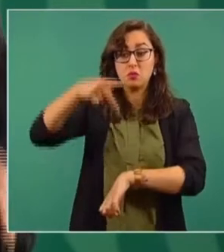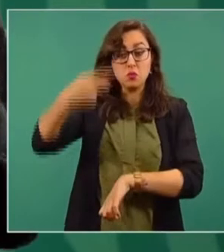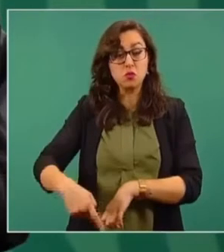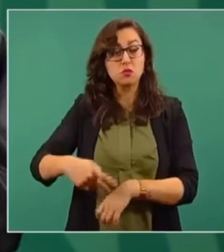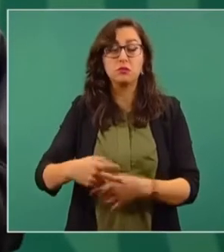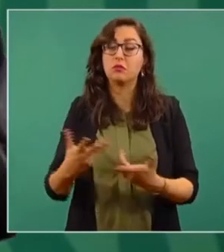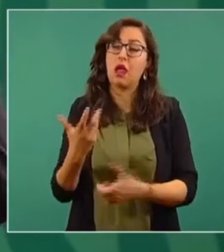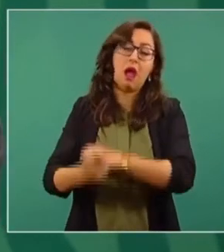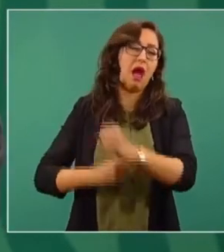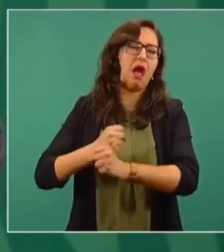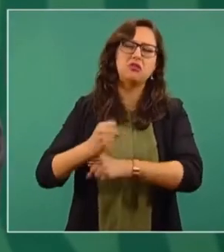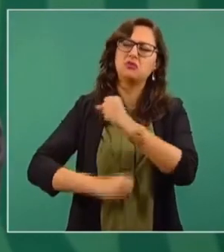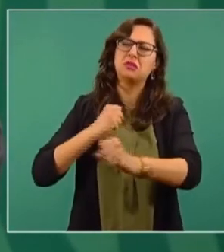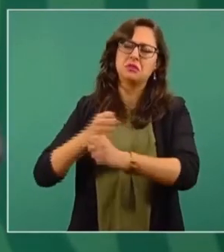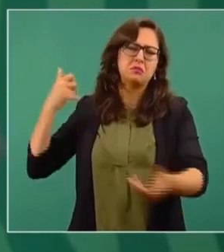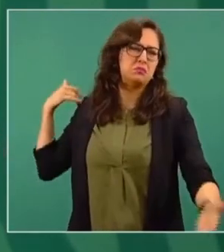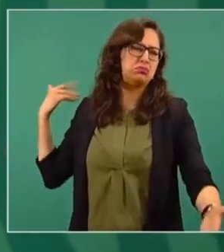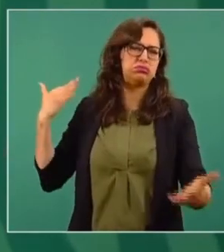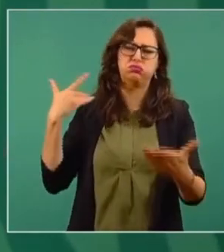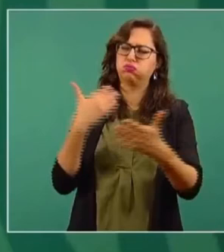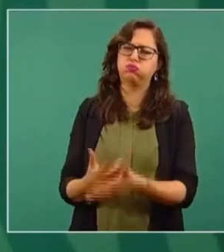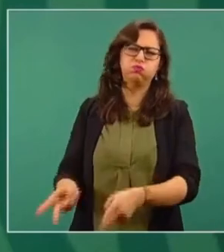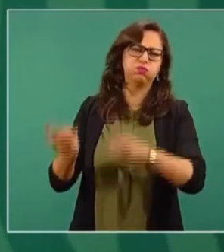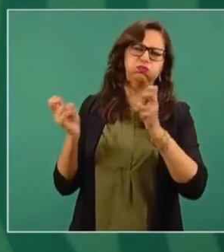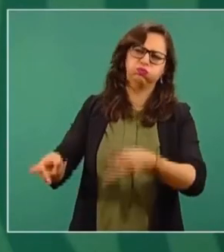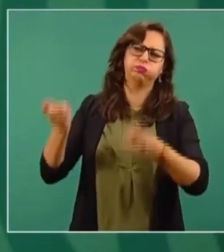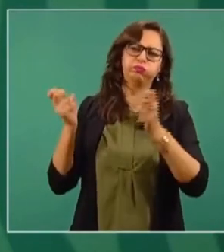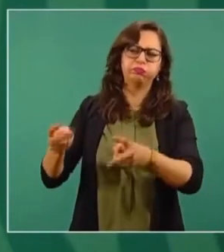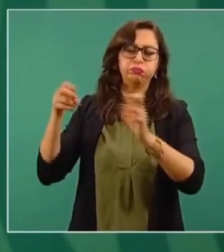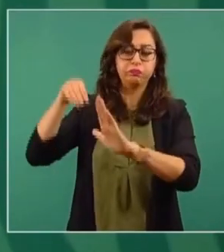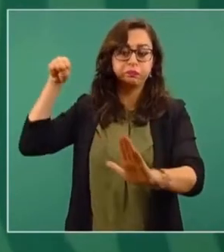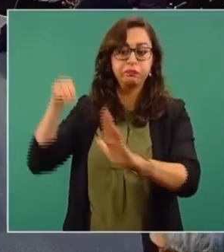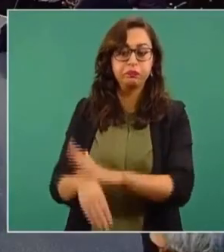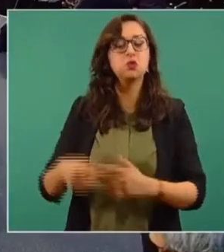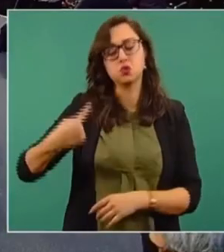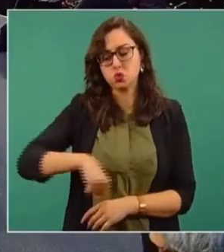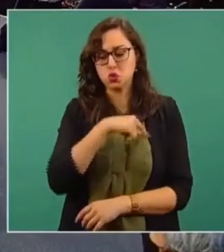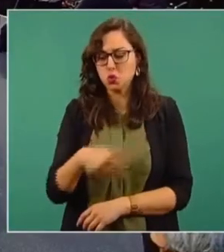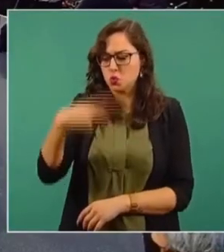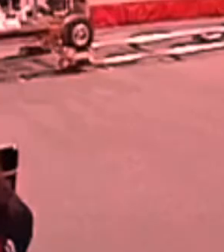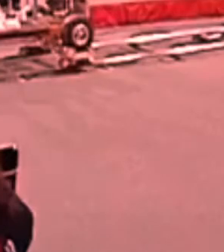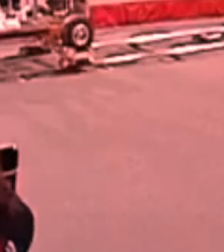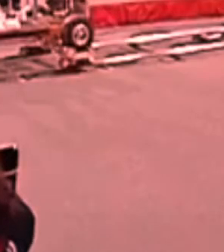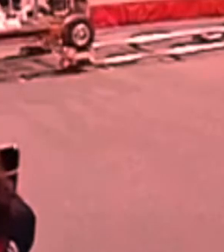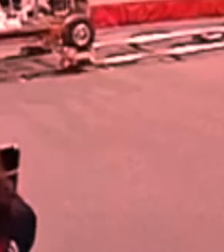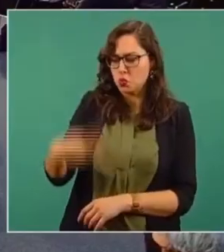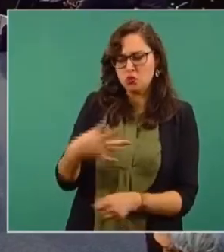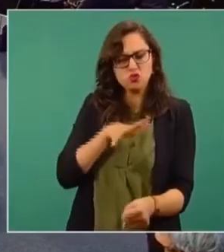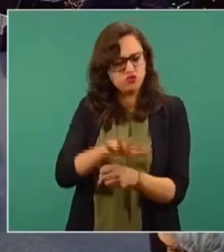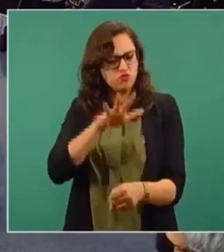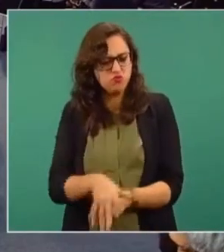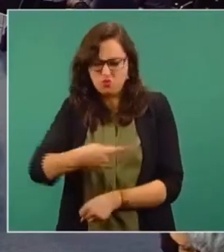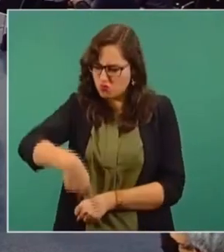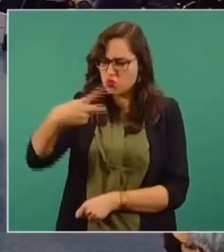de que estamos poniendo orden y que queremos la autosuficiencia. ¿Qué le respondió, Bailón? ¿Me escuchó? ¿Me escuchó?